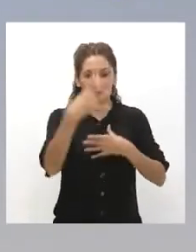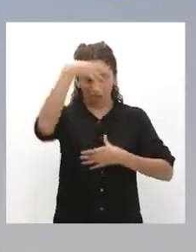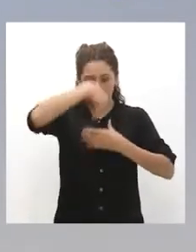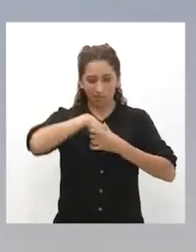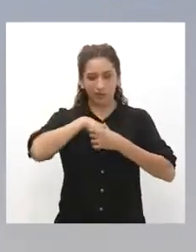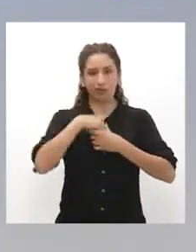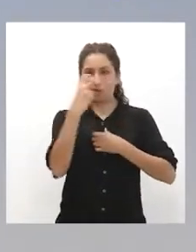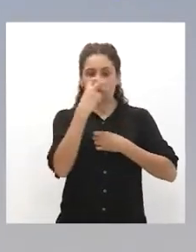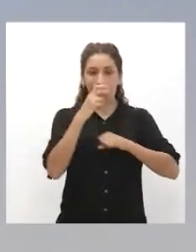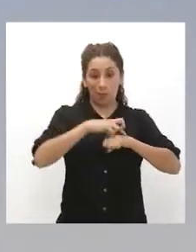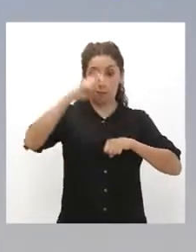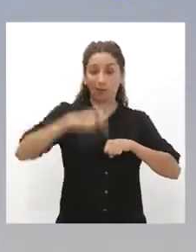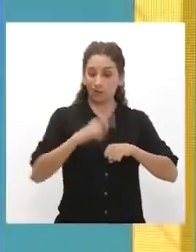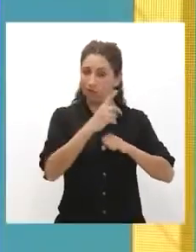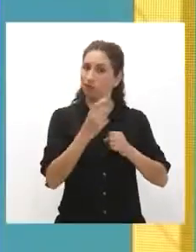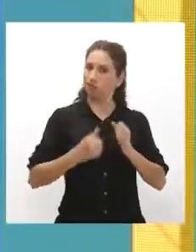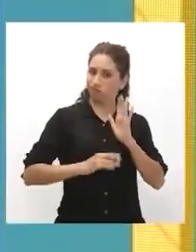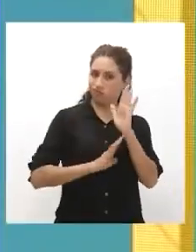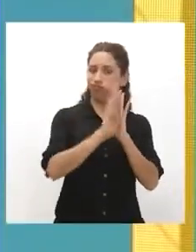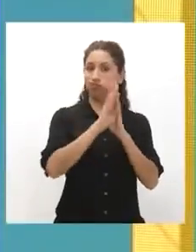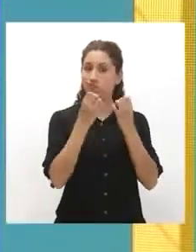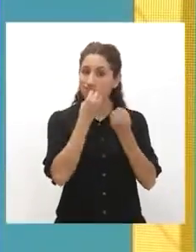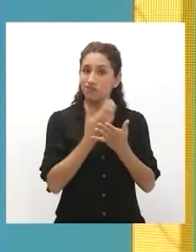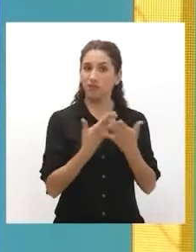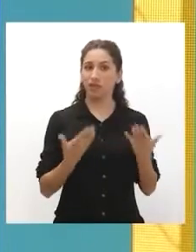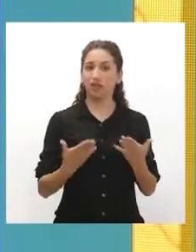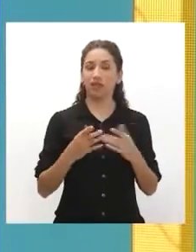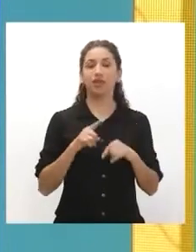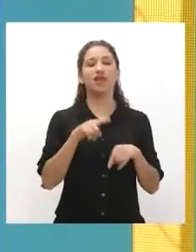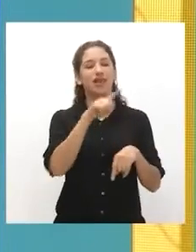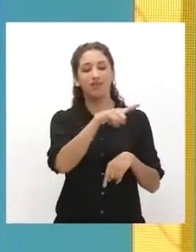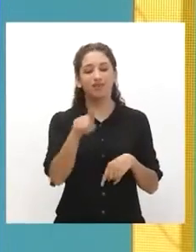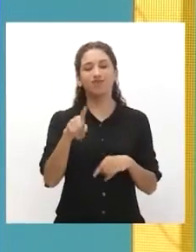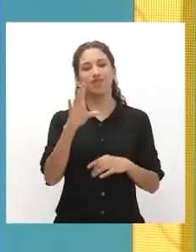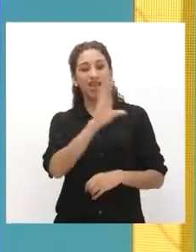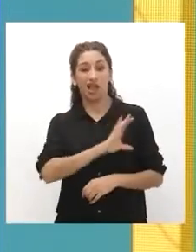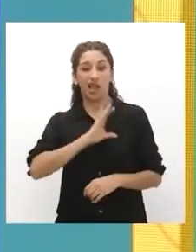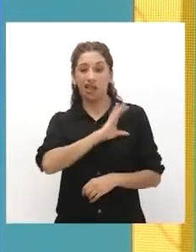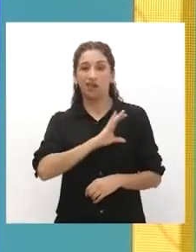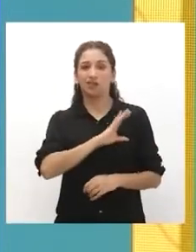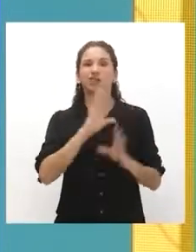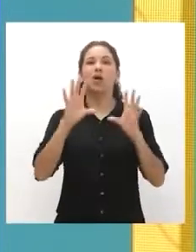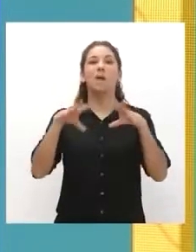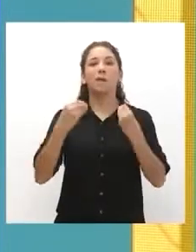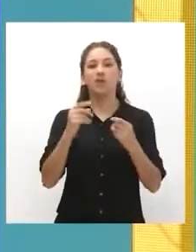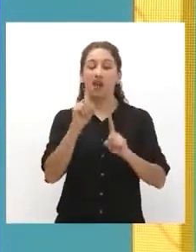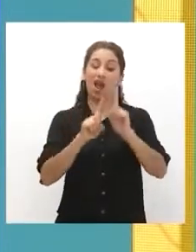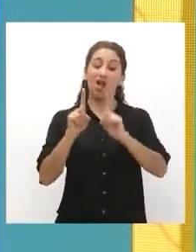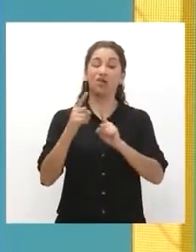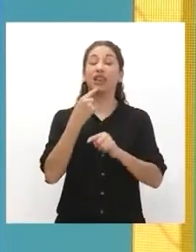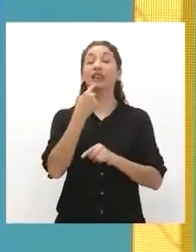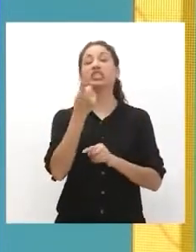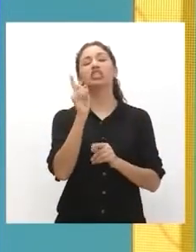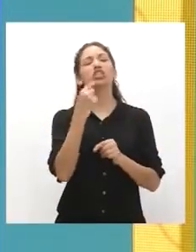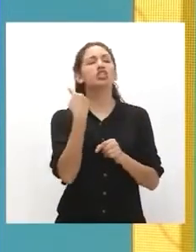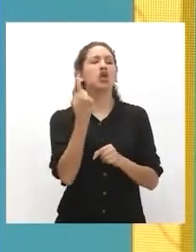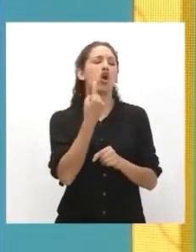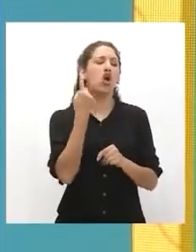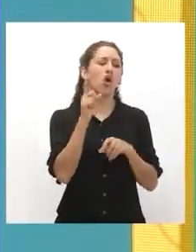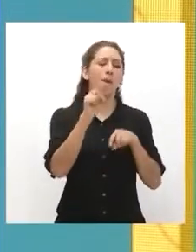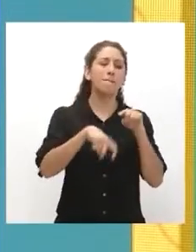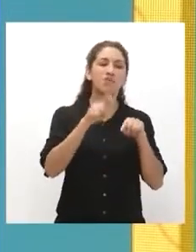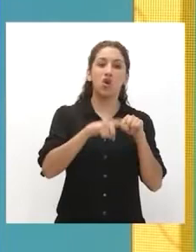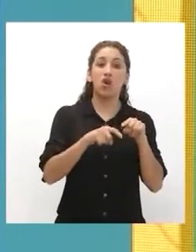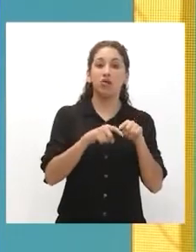o lo buen profesional que se puede ser. Lamentablemente, este tipo de conductas, sobre todo las bromitas, son